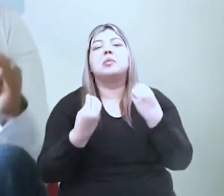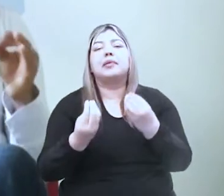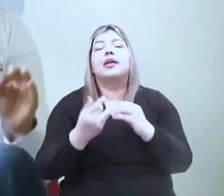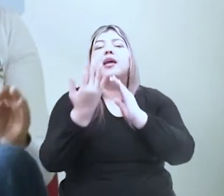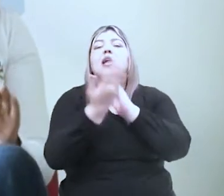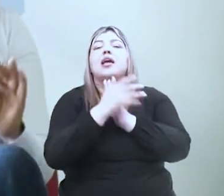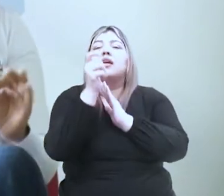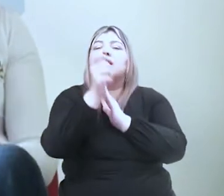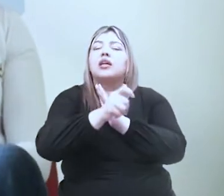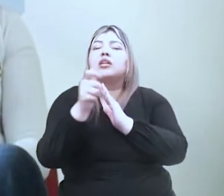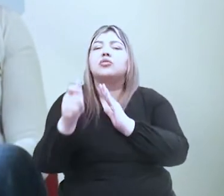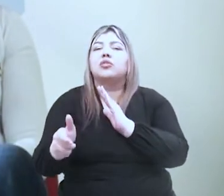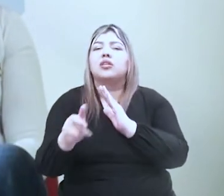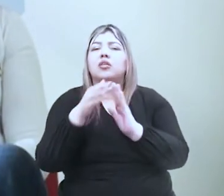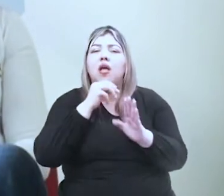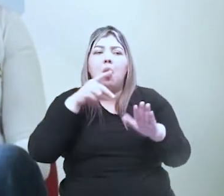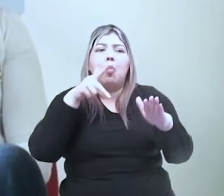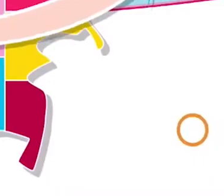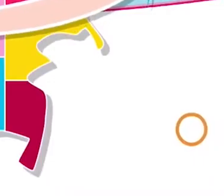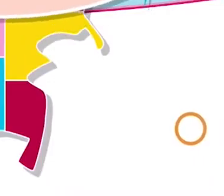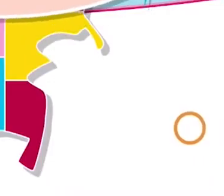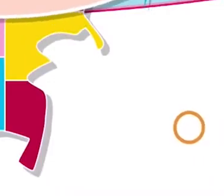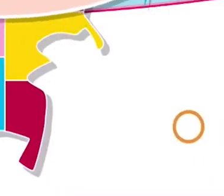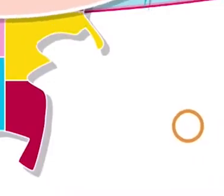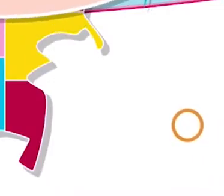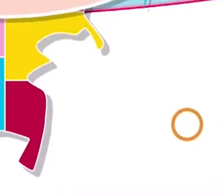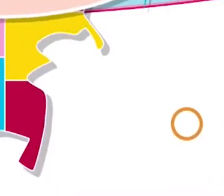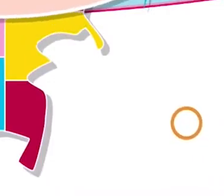tengan una interrupción en su formación.